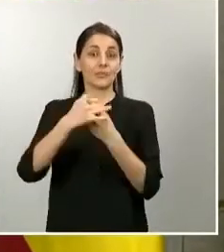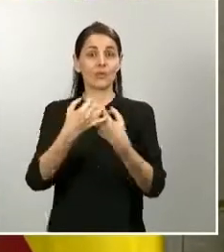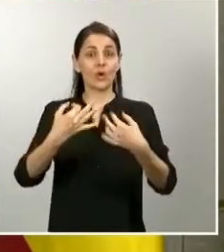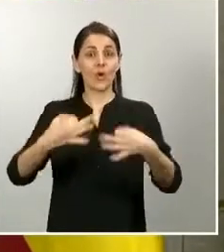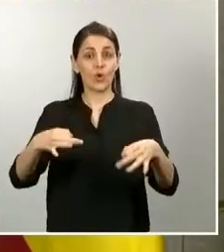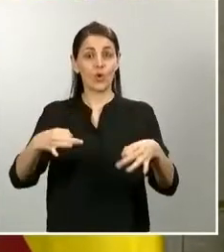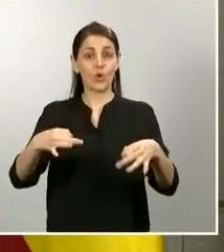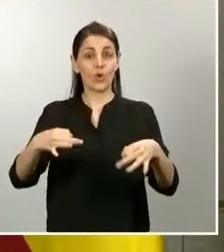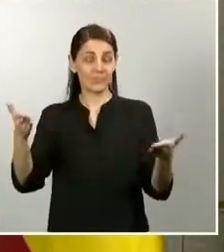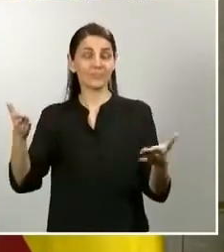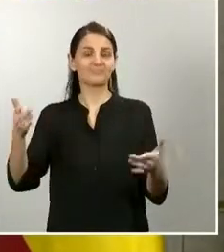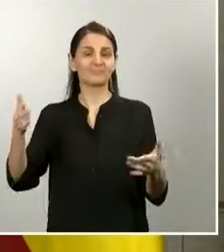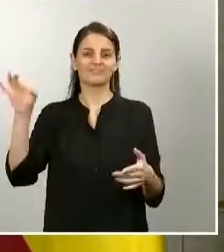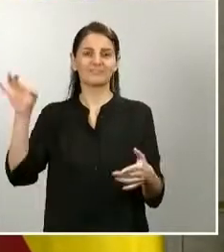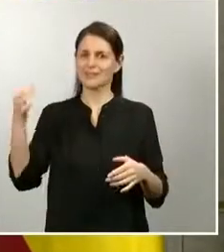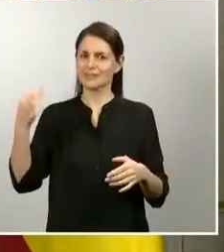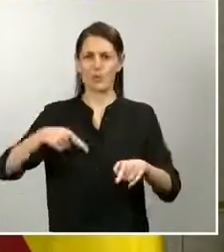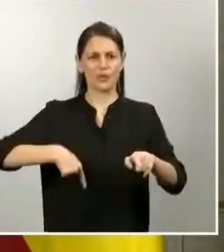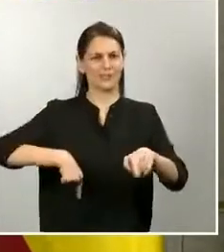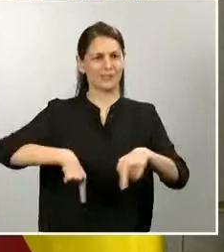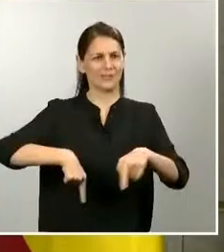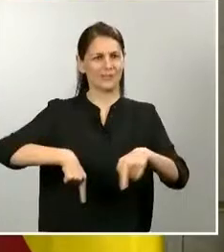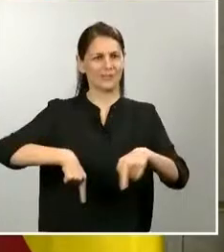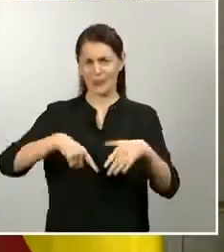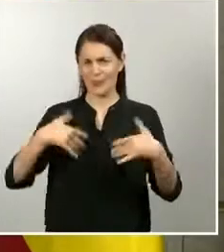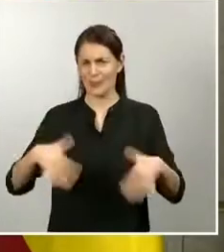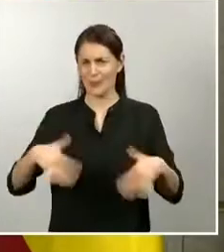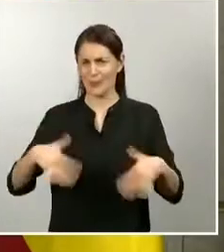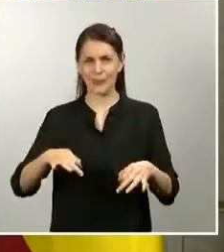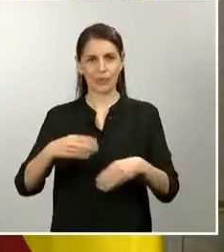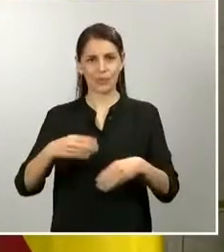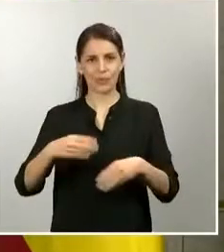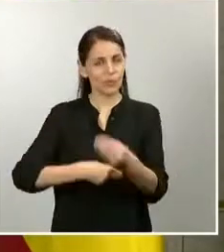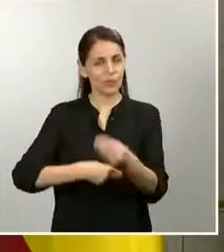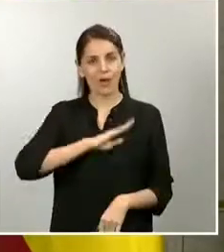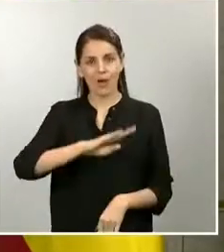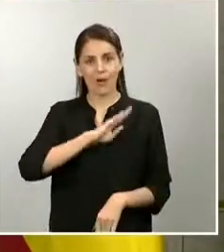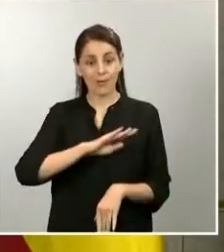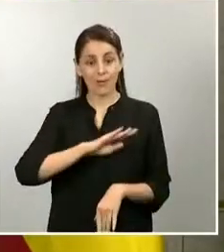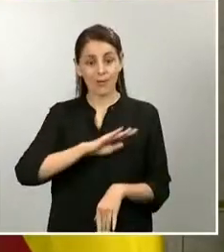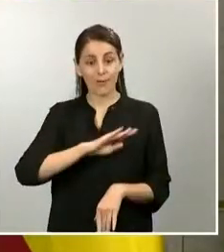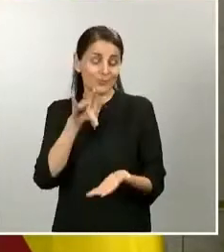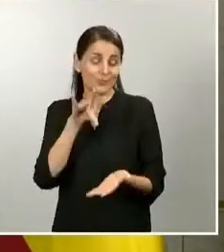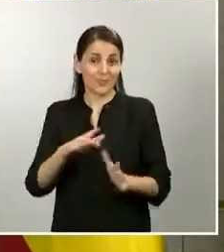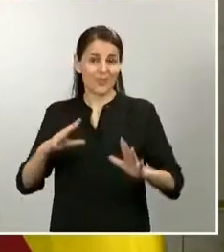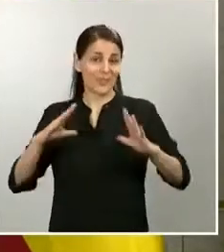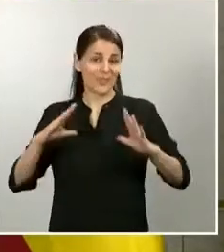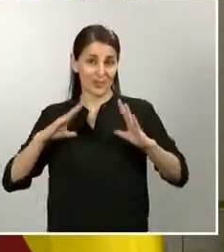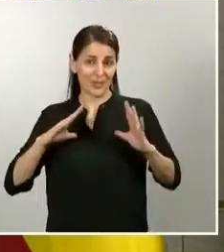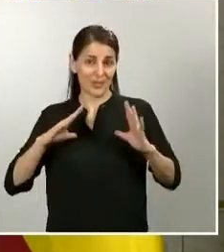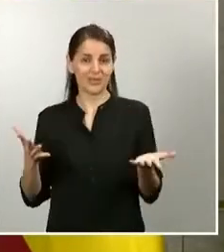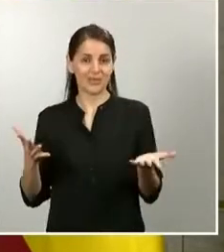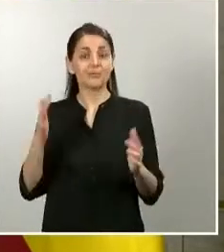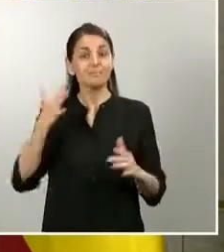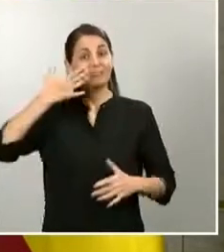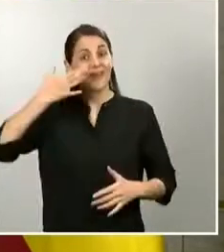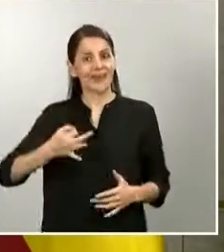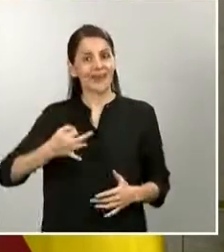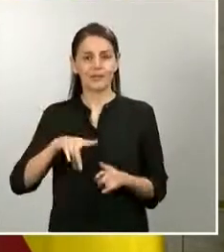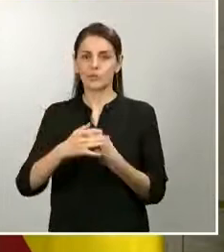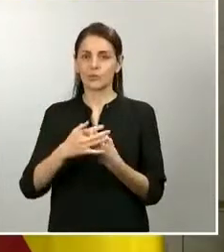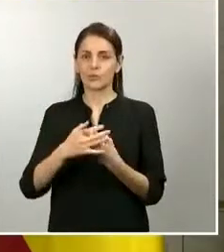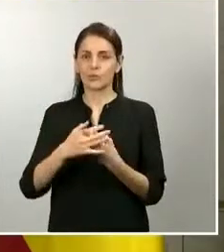transporte, de desplazamientos, pues, ocasionados por este periodo vacacional y, sin embargo, vamos a tener récords, esperamos,